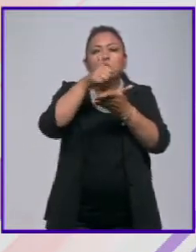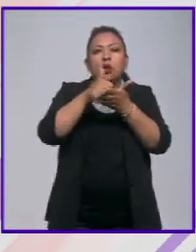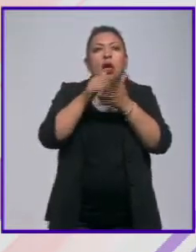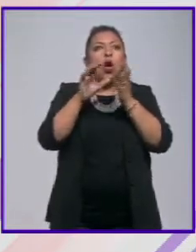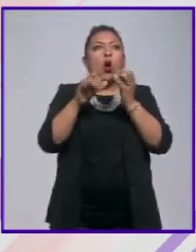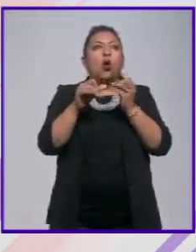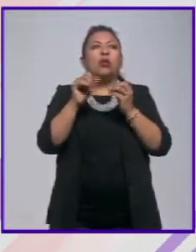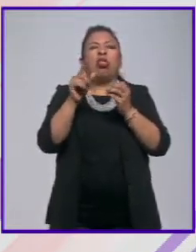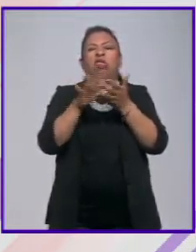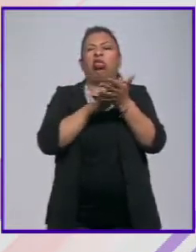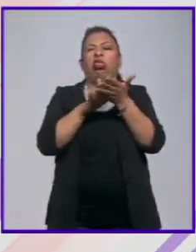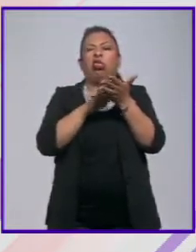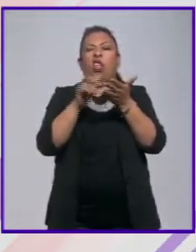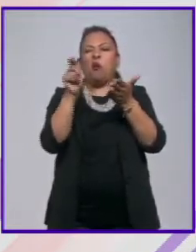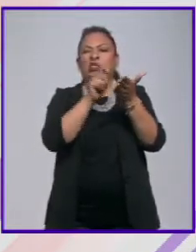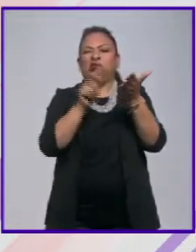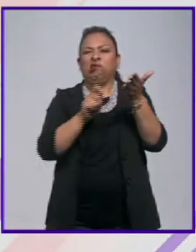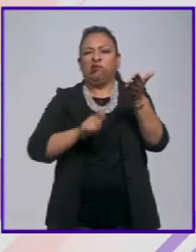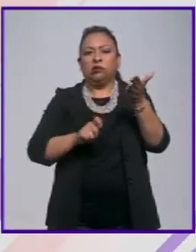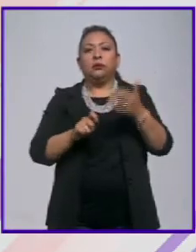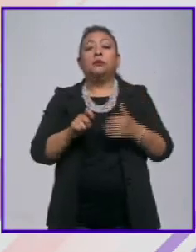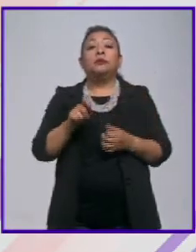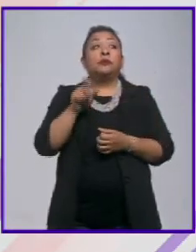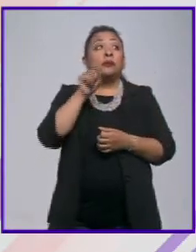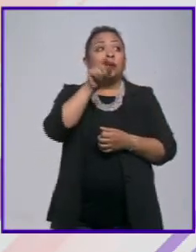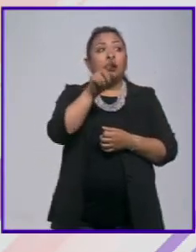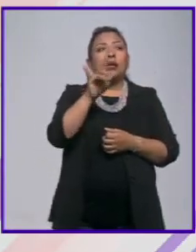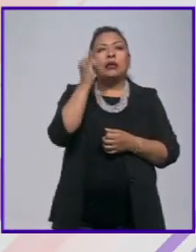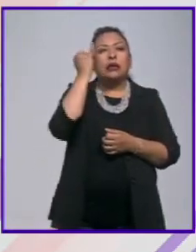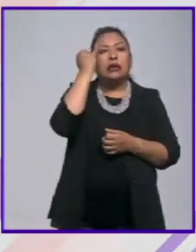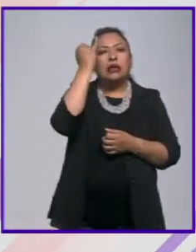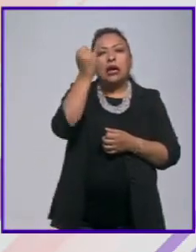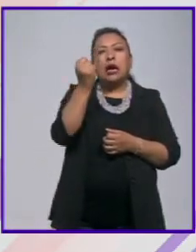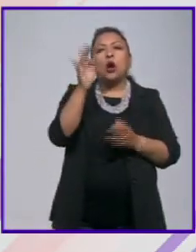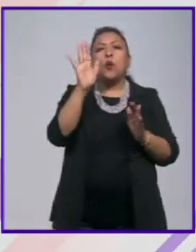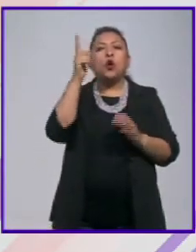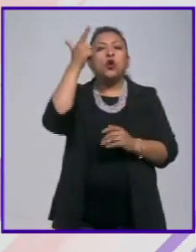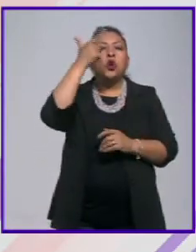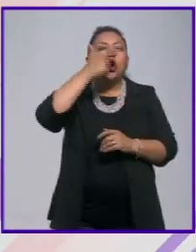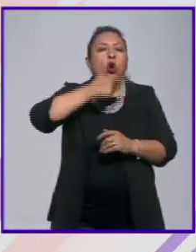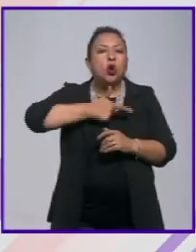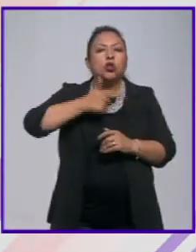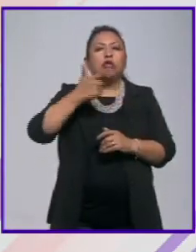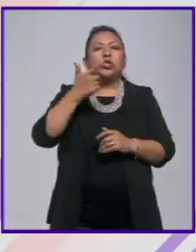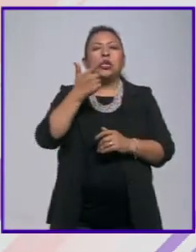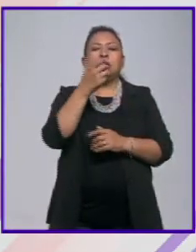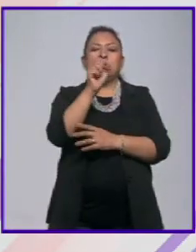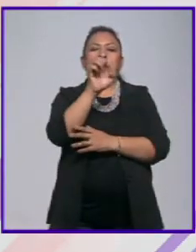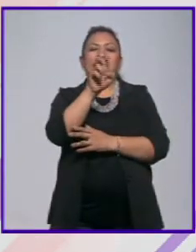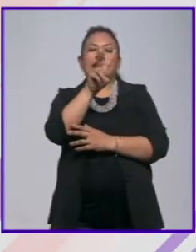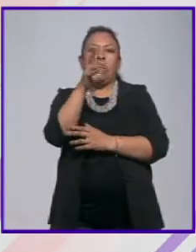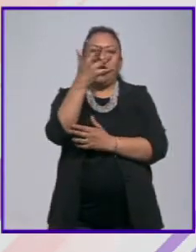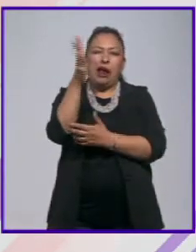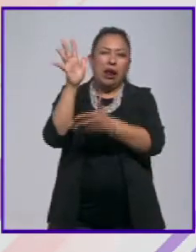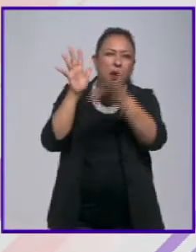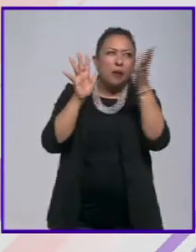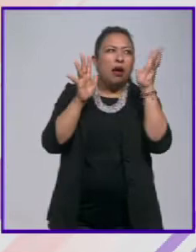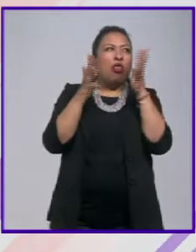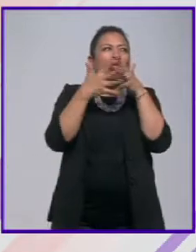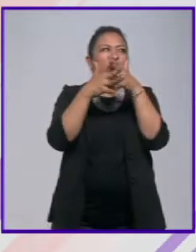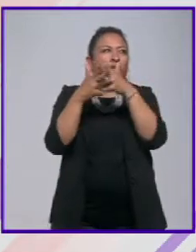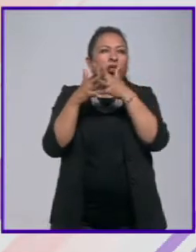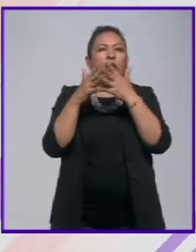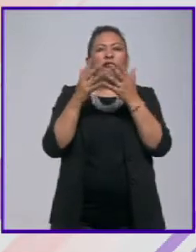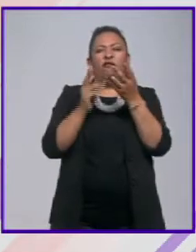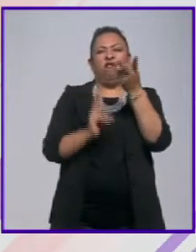incluso los desdibuja eso y también un poco la idea nocturna la selva una mezcla entre la selva